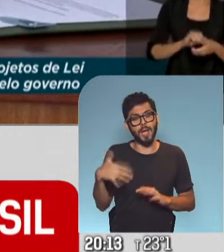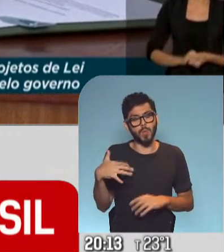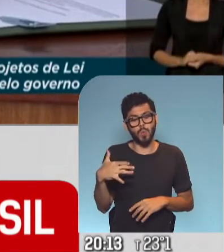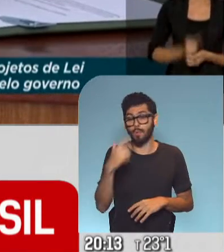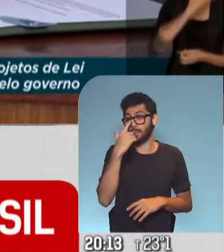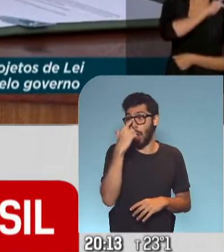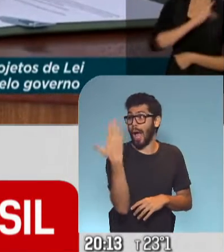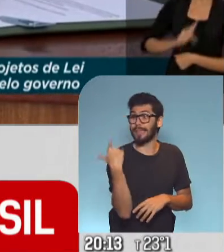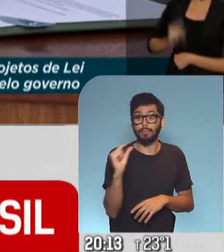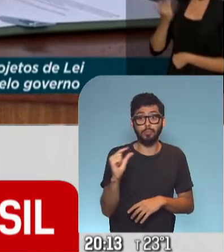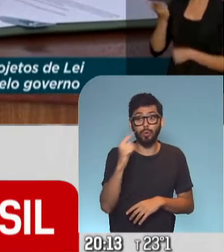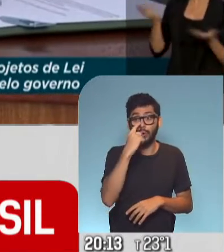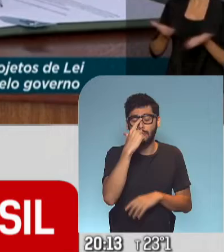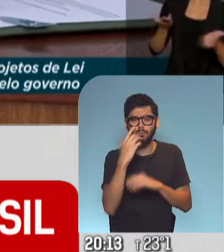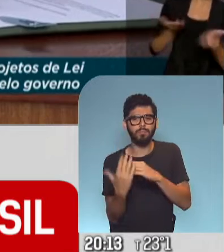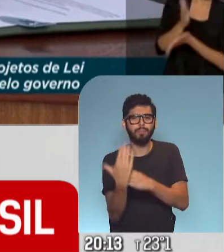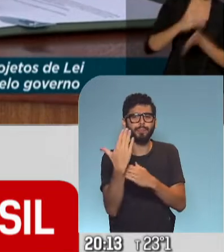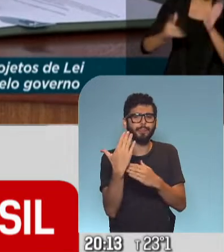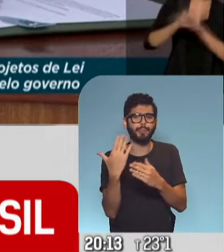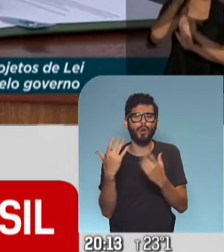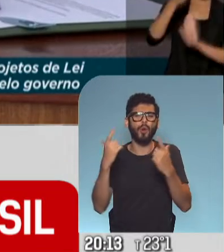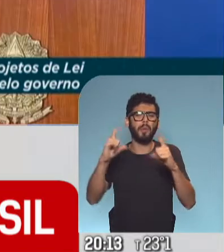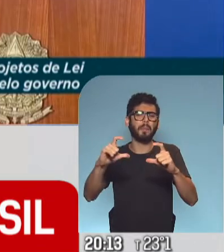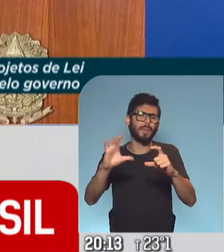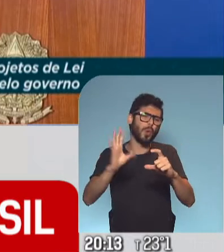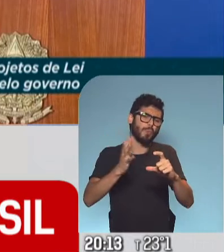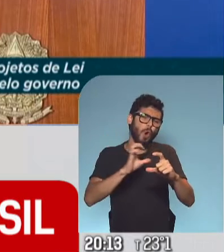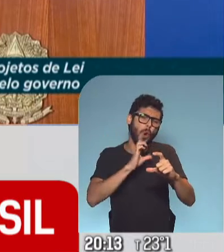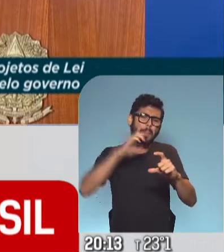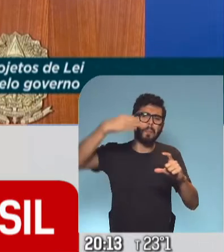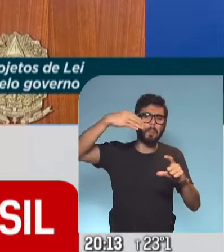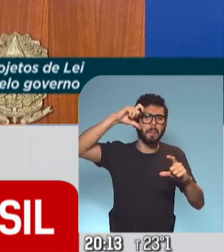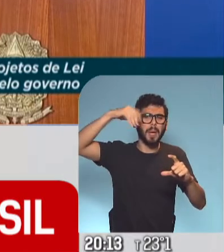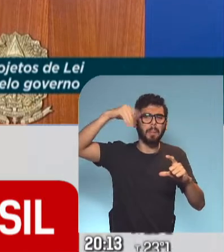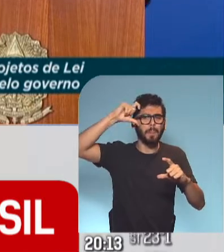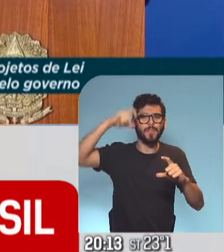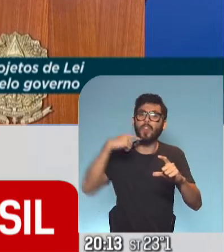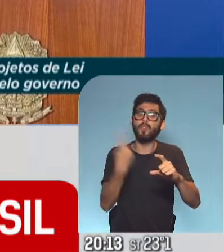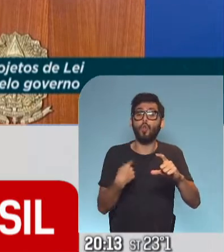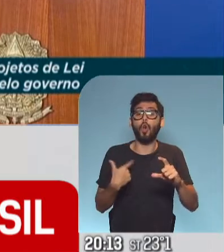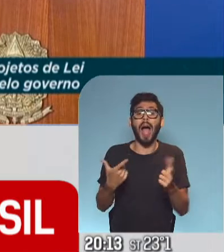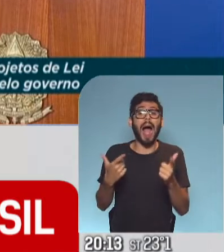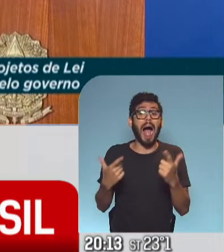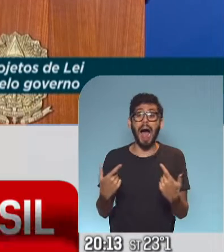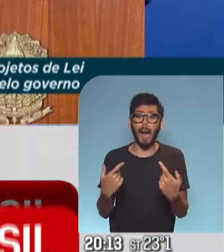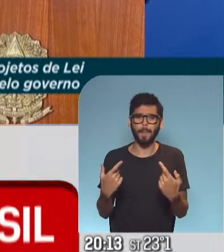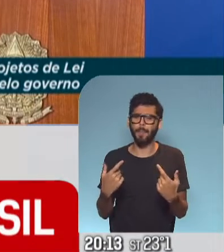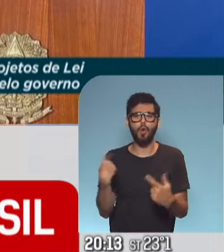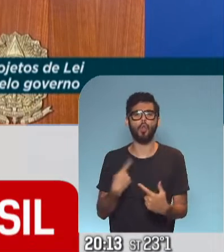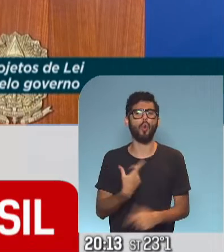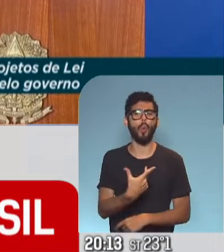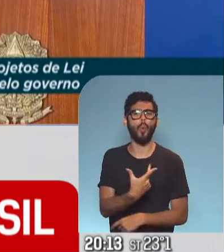par de horas, tuiteó una especie de meme diciendo nuestra, donde dice nuestras armas son las vacunas. Entonces, digo, hay